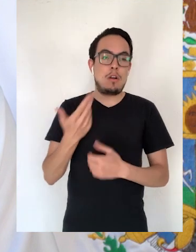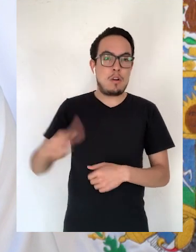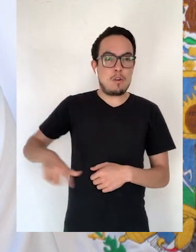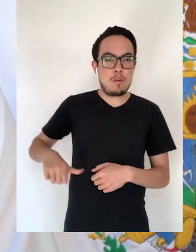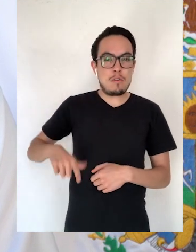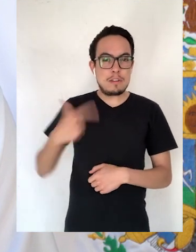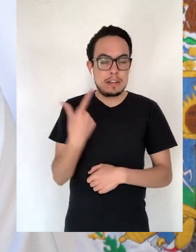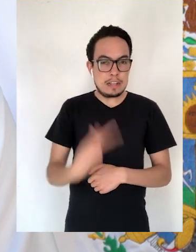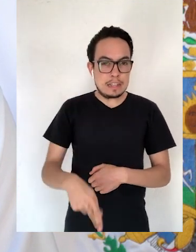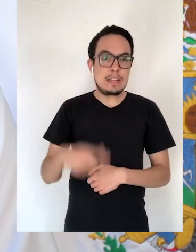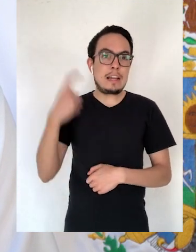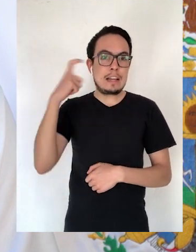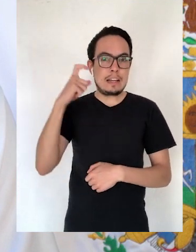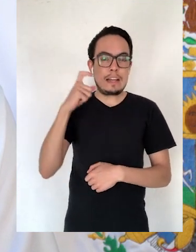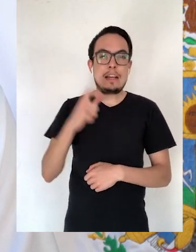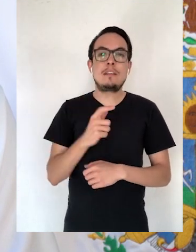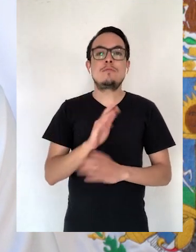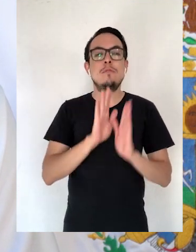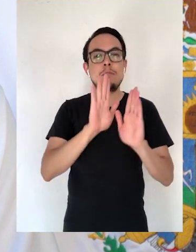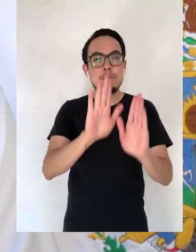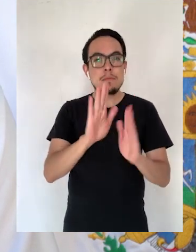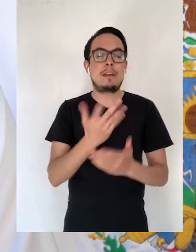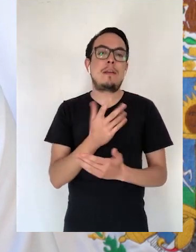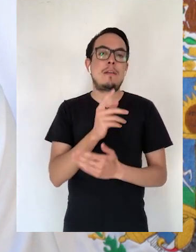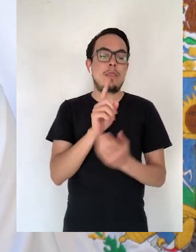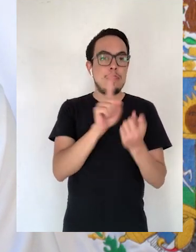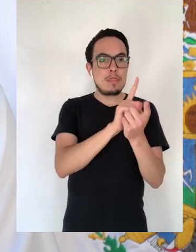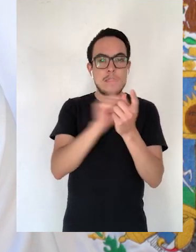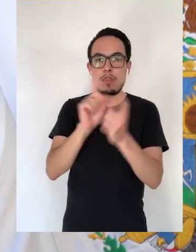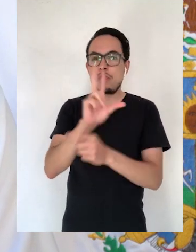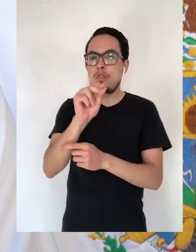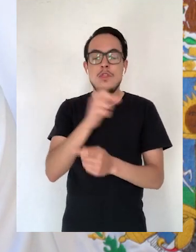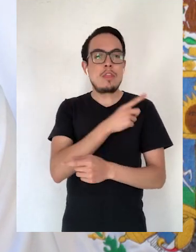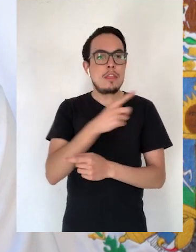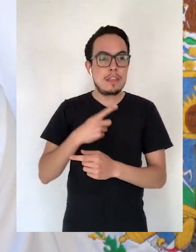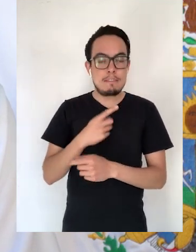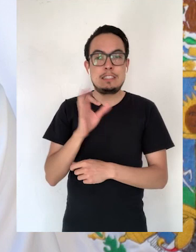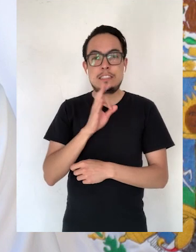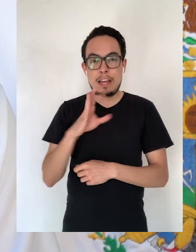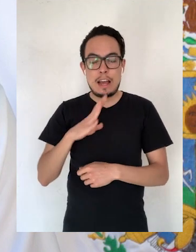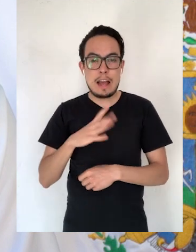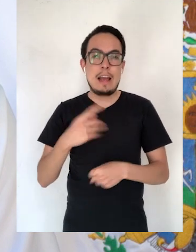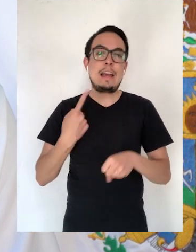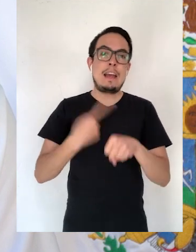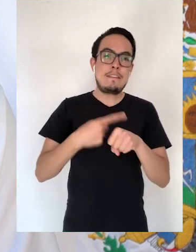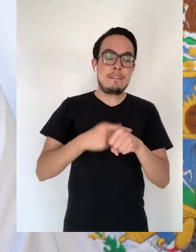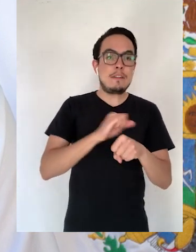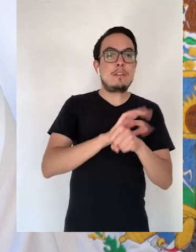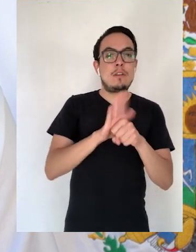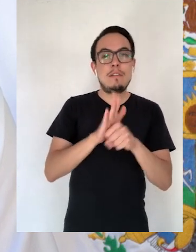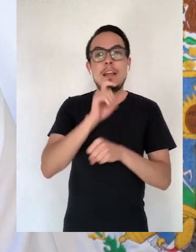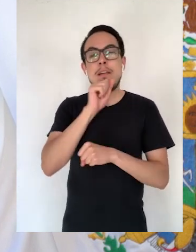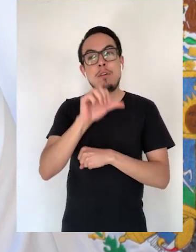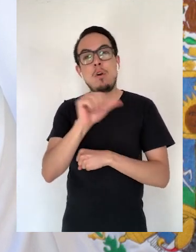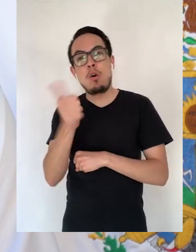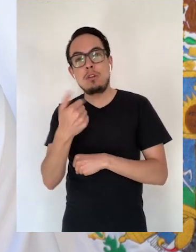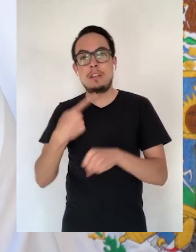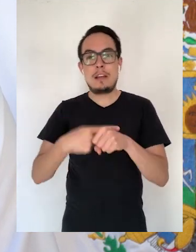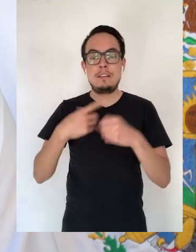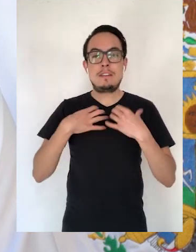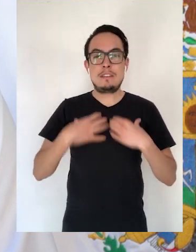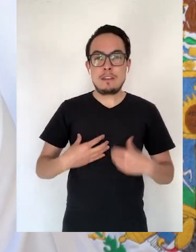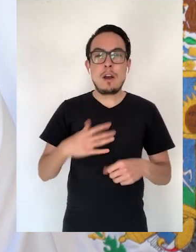decisión de restringir la movilidad pasando al escenario C. Actualmente la combinación entre COVID-19 y otras afecciones respiratorias